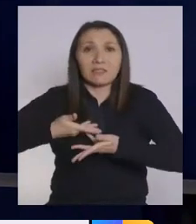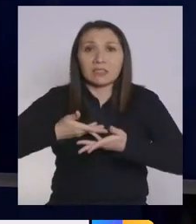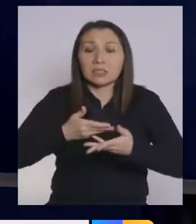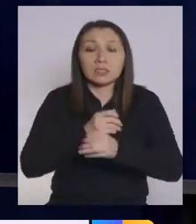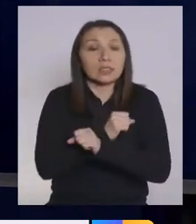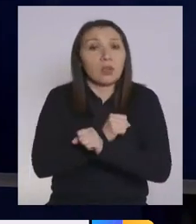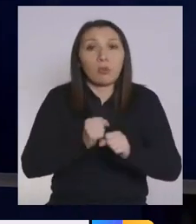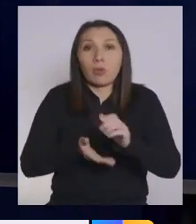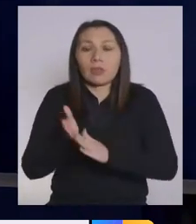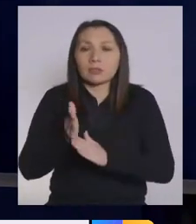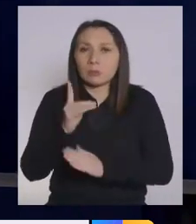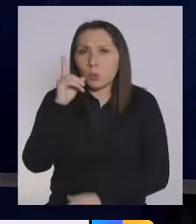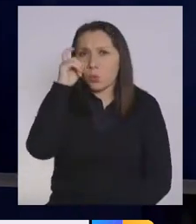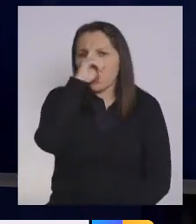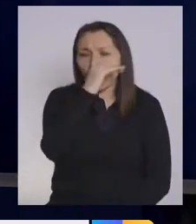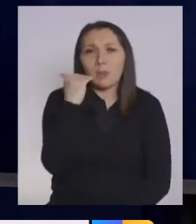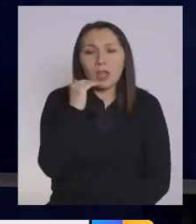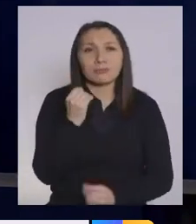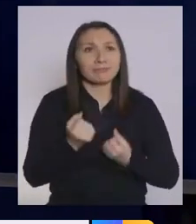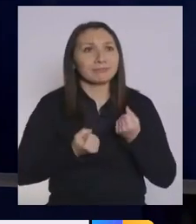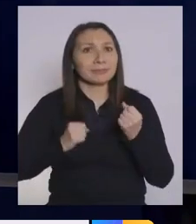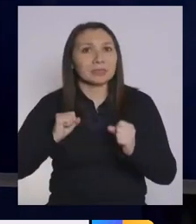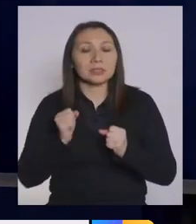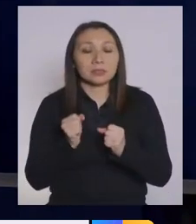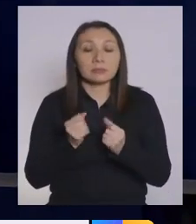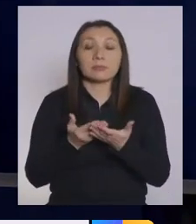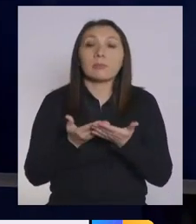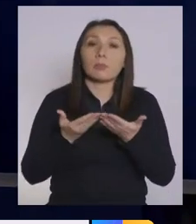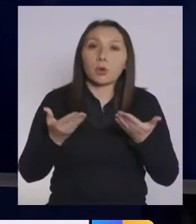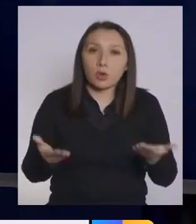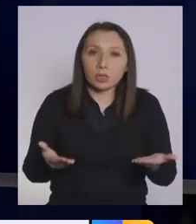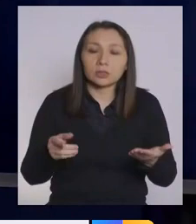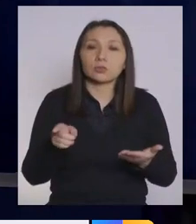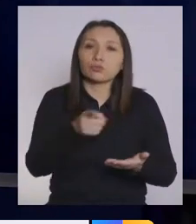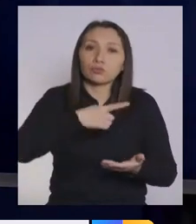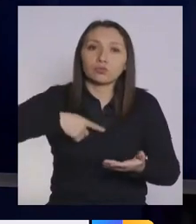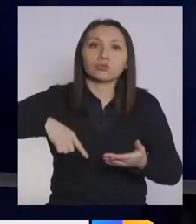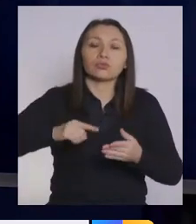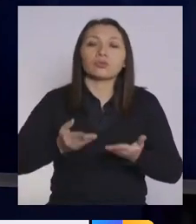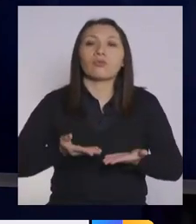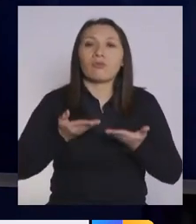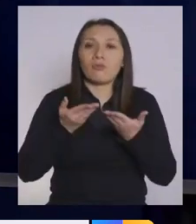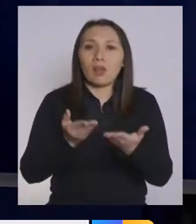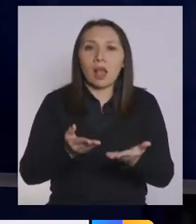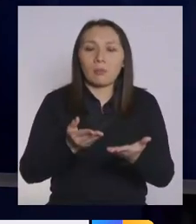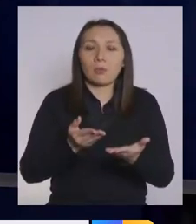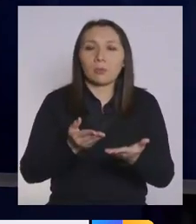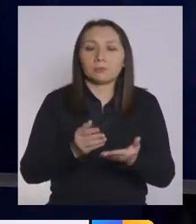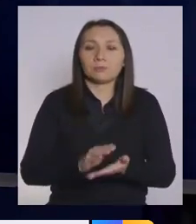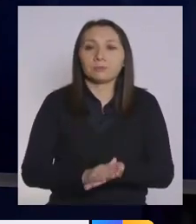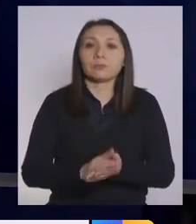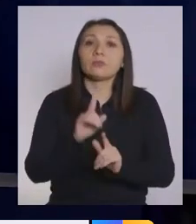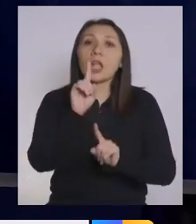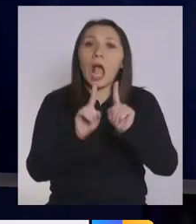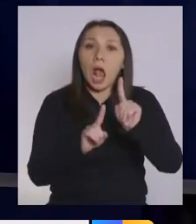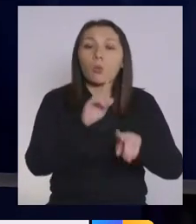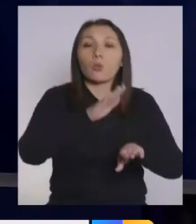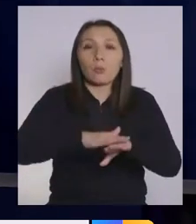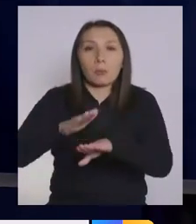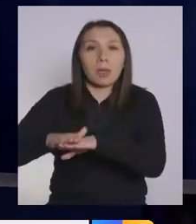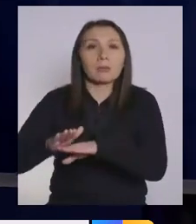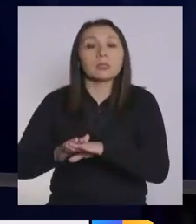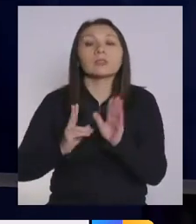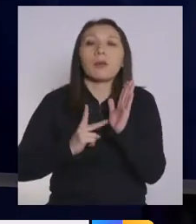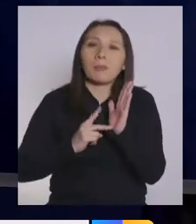salir, lo que es muy duro para ellos. Por lo tanto, vamos a establecer ciertos permisos que son